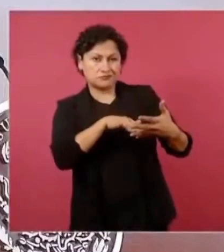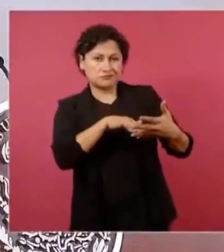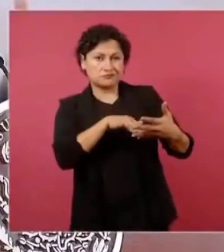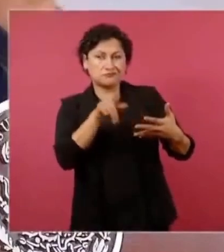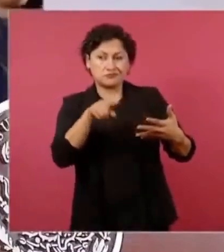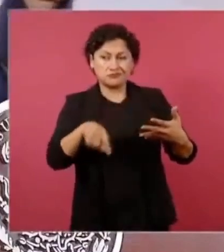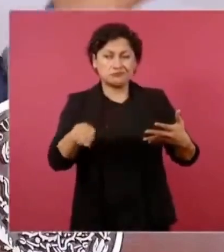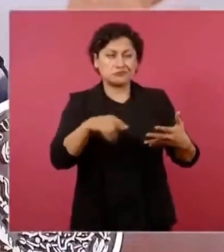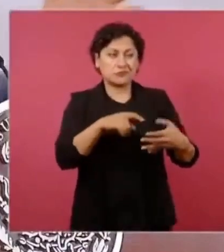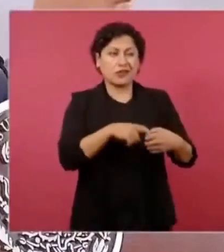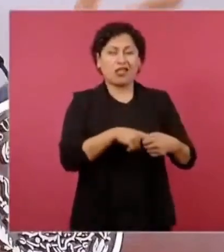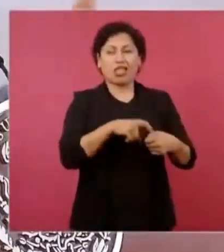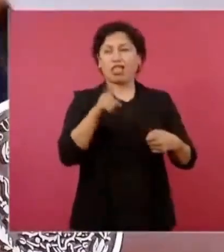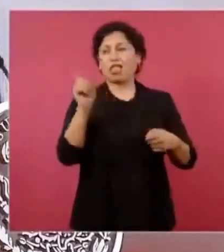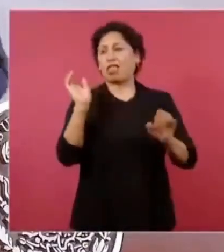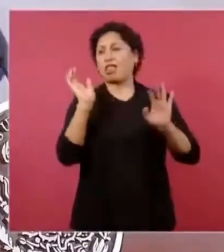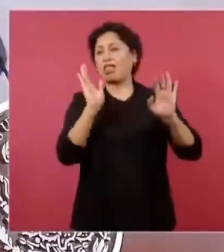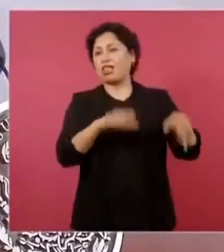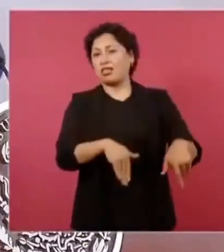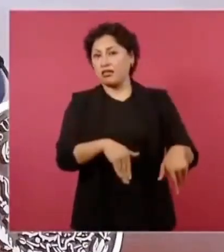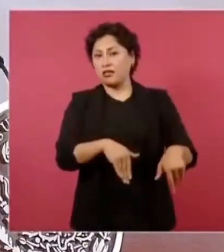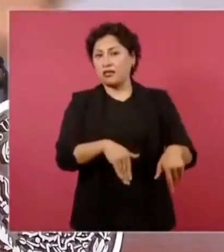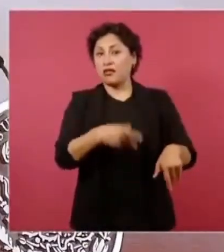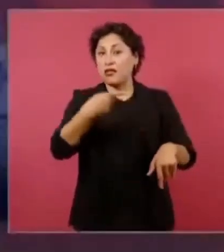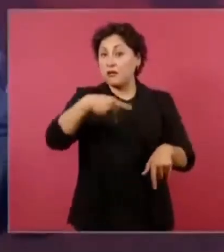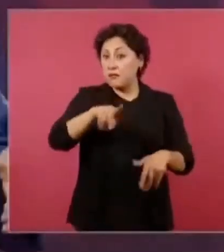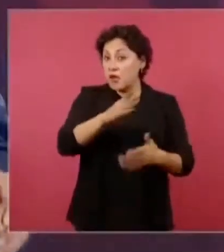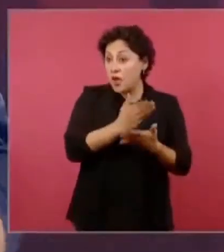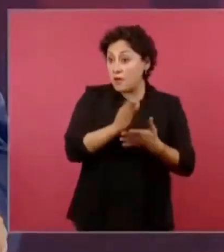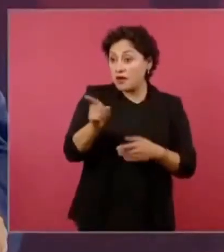Puede ser que los vean, pero no les creen.